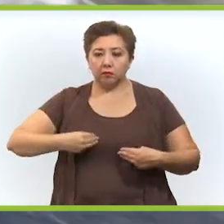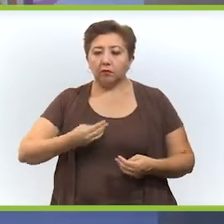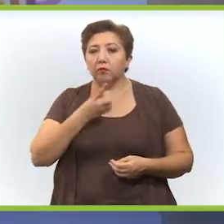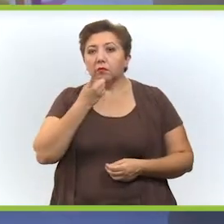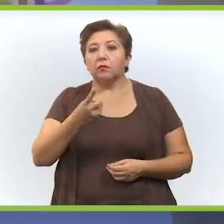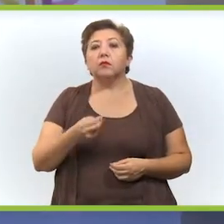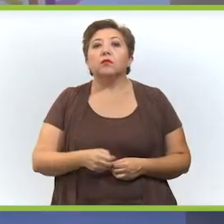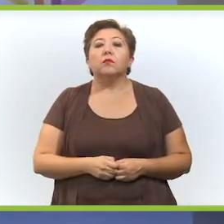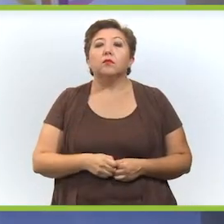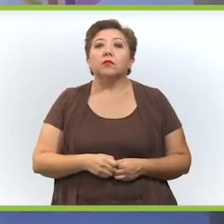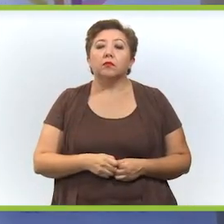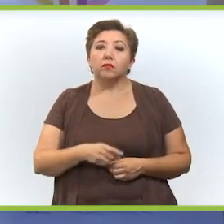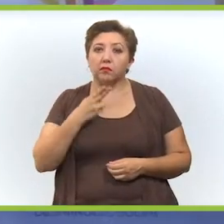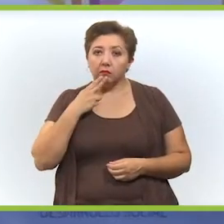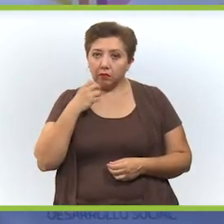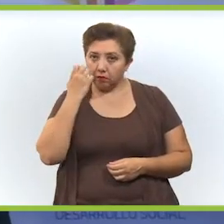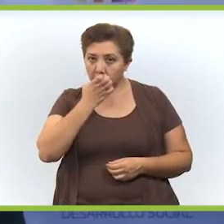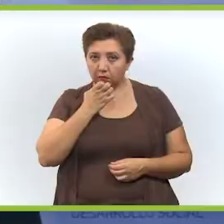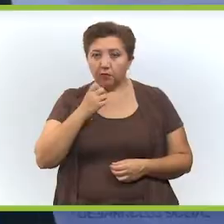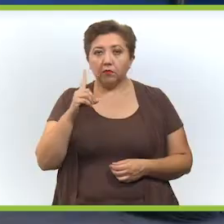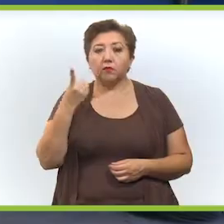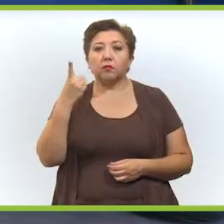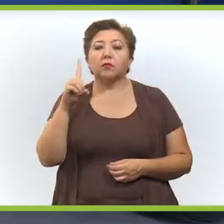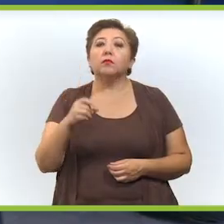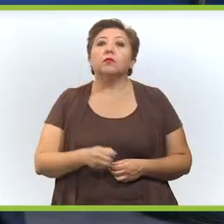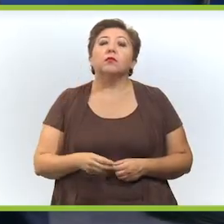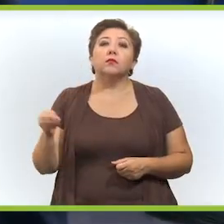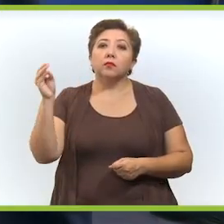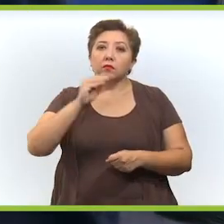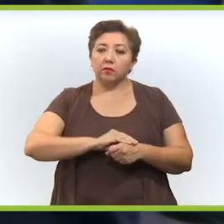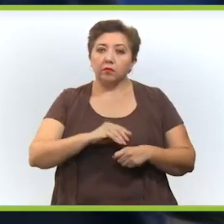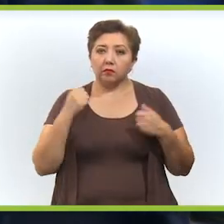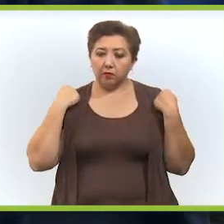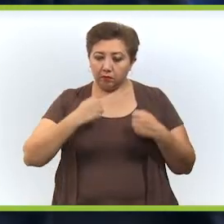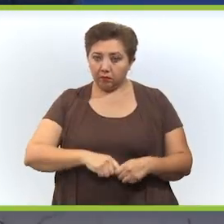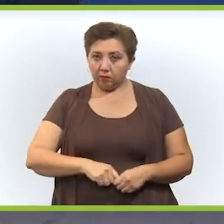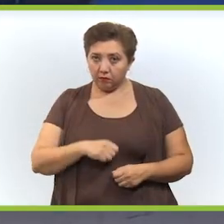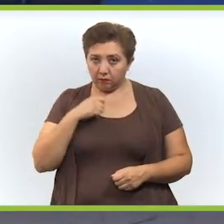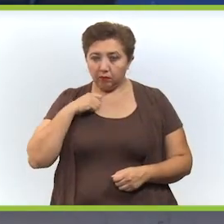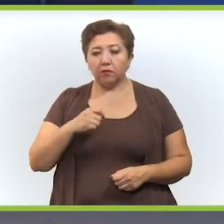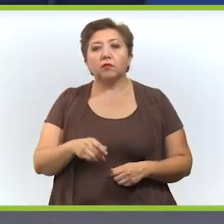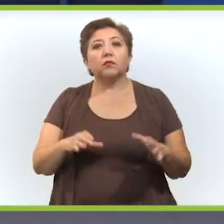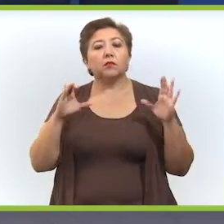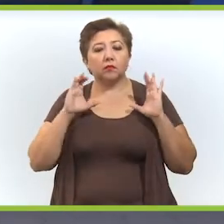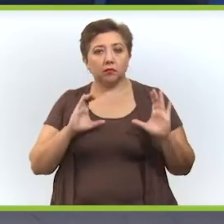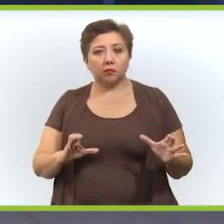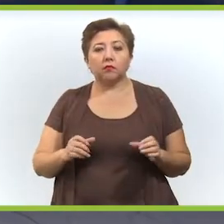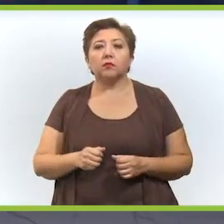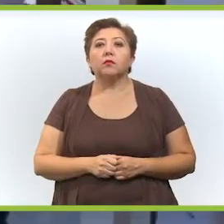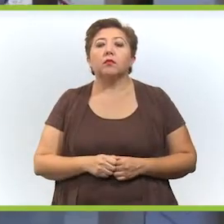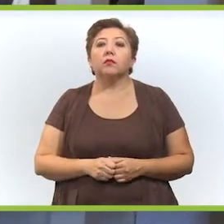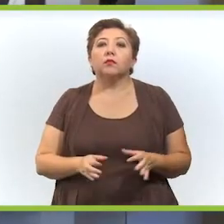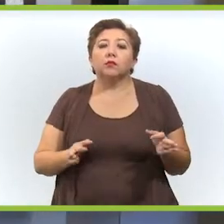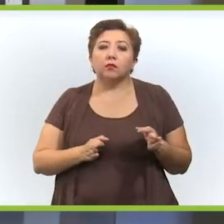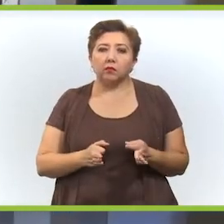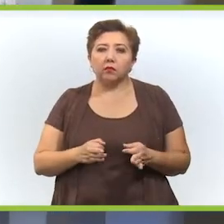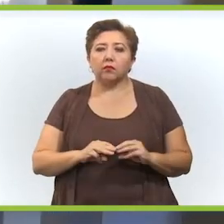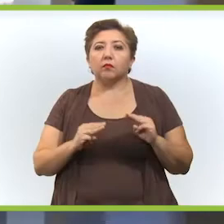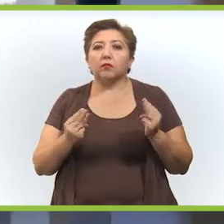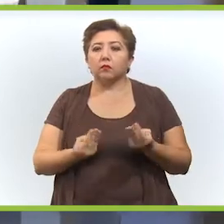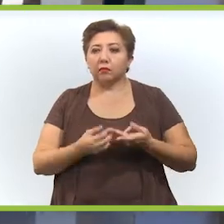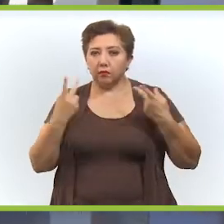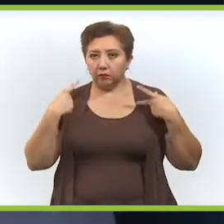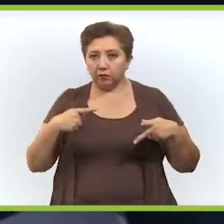siempre se suma el tema de la chamarra para que puedan estar protegidos contra el frío. Y bueno, de manera personal, estuve esta semana, Libden, yo repartiendo